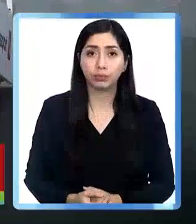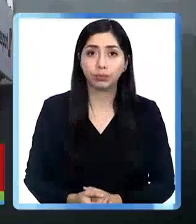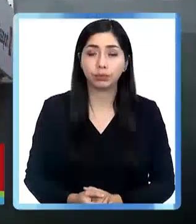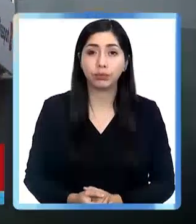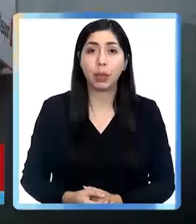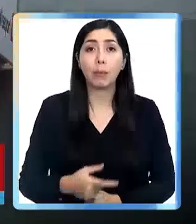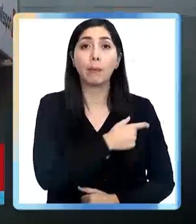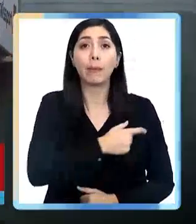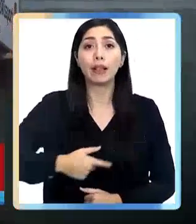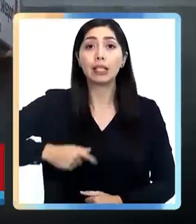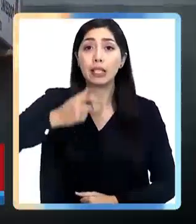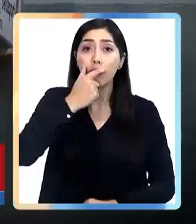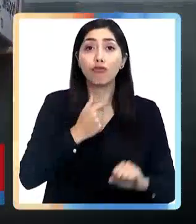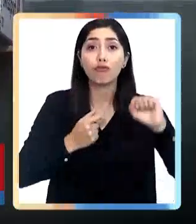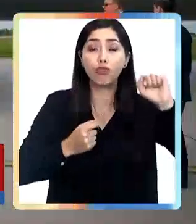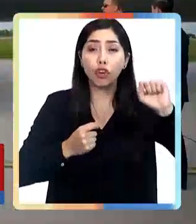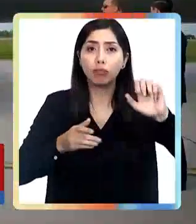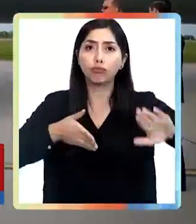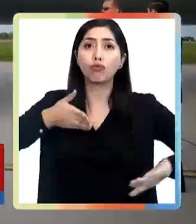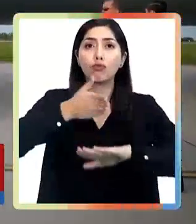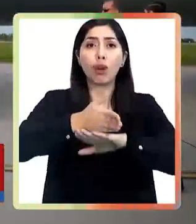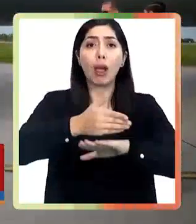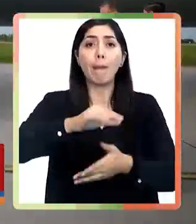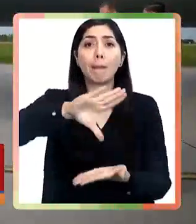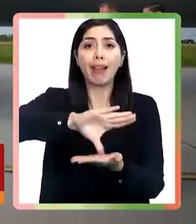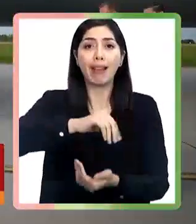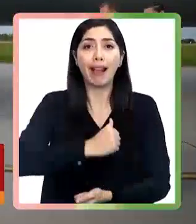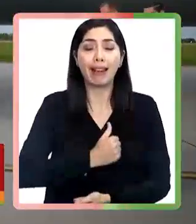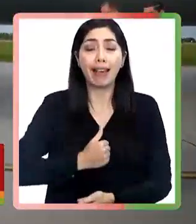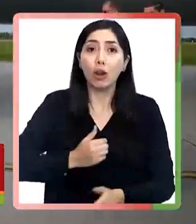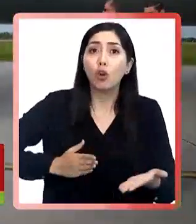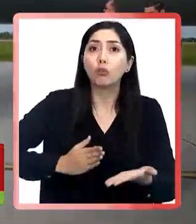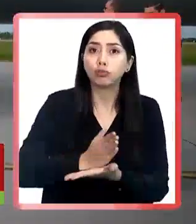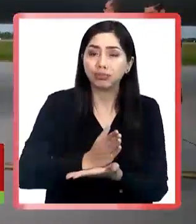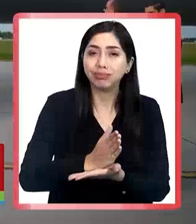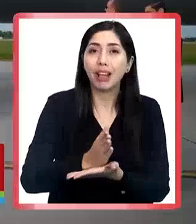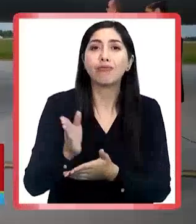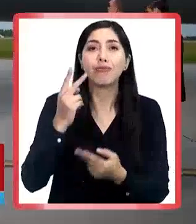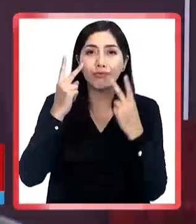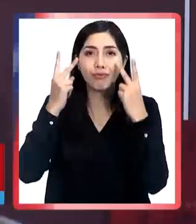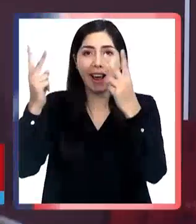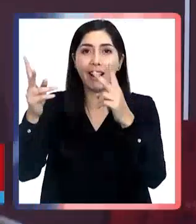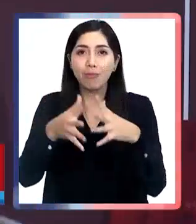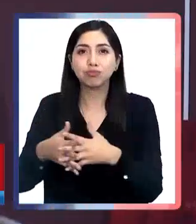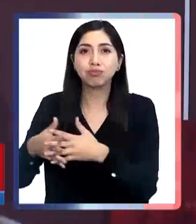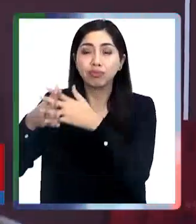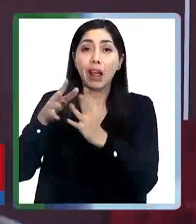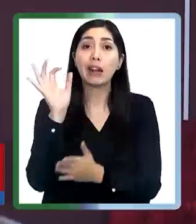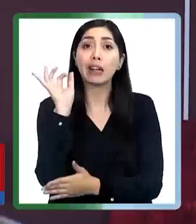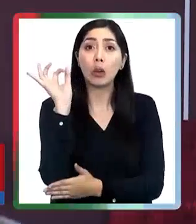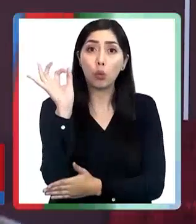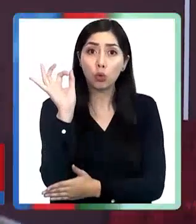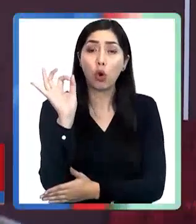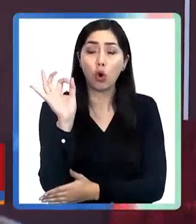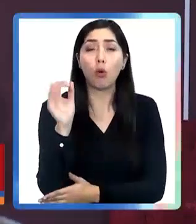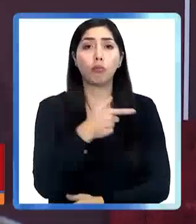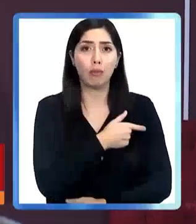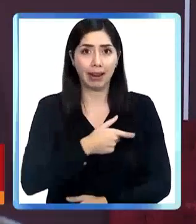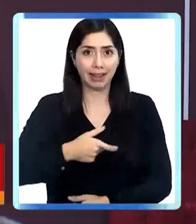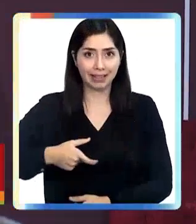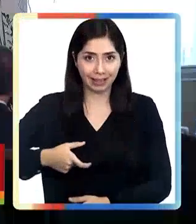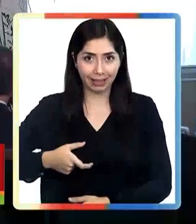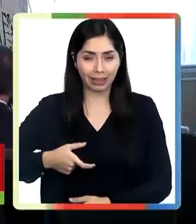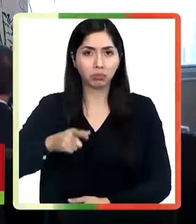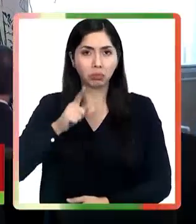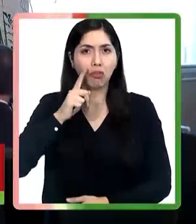El presidente Boric llegó a Canadá para iniciar su gira por Norteamérica. Se reunió con el primer mandatario Justin Trudeau,